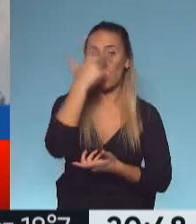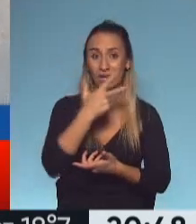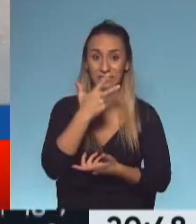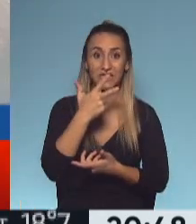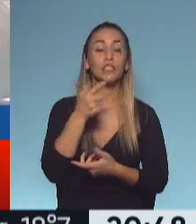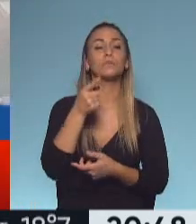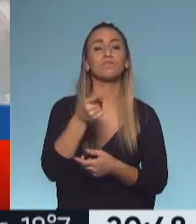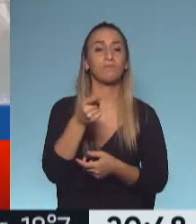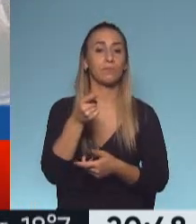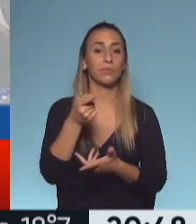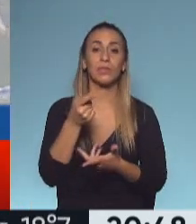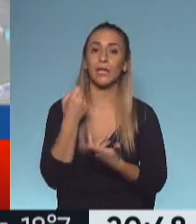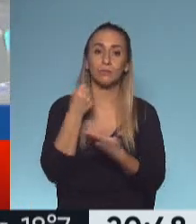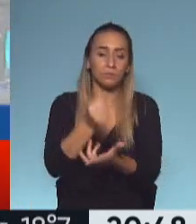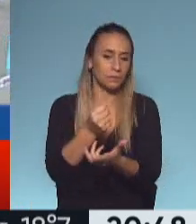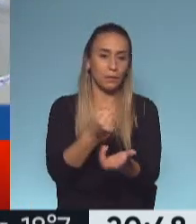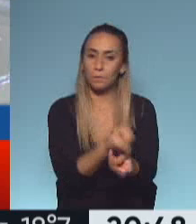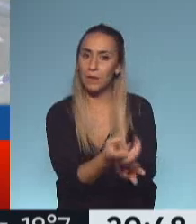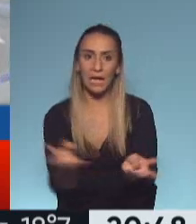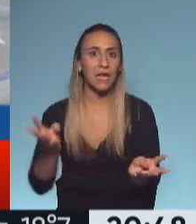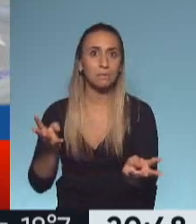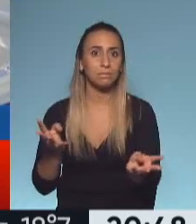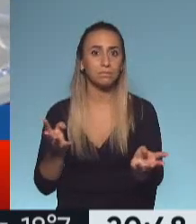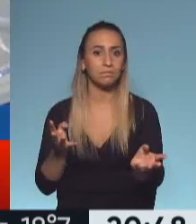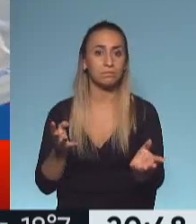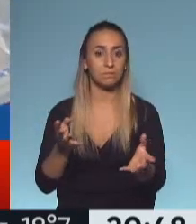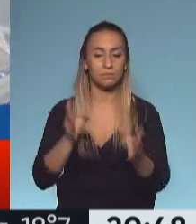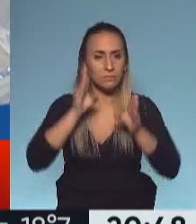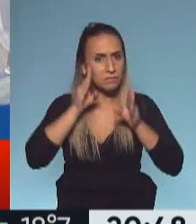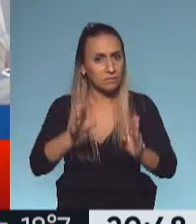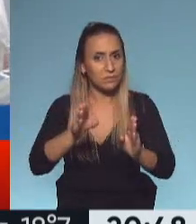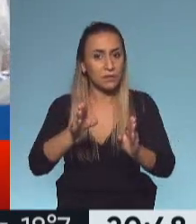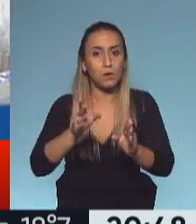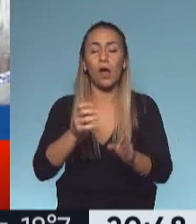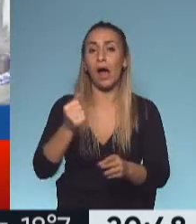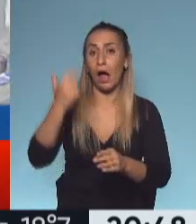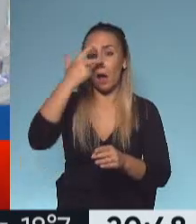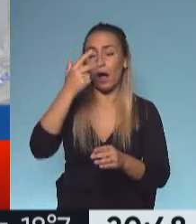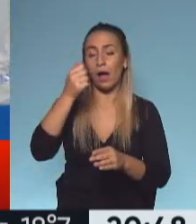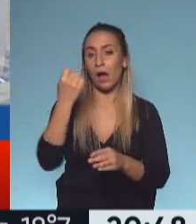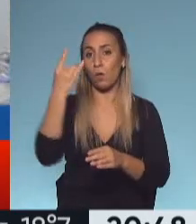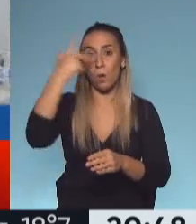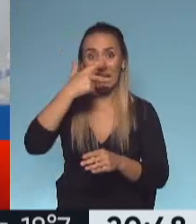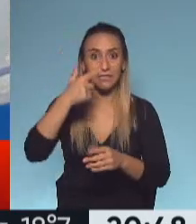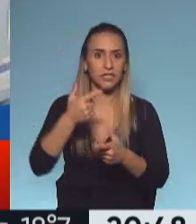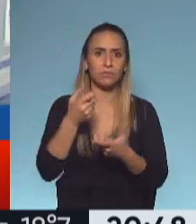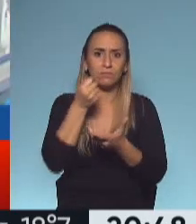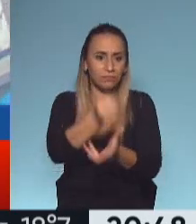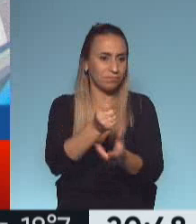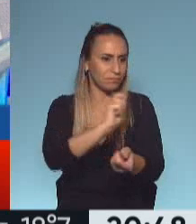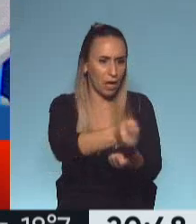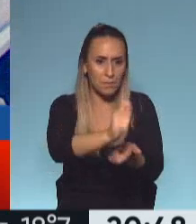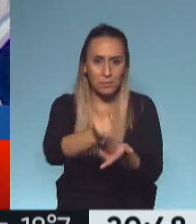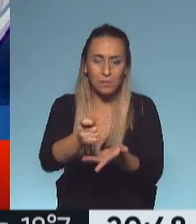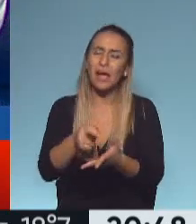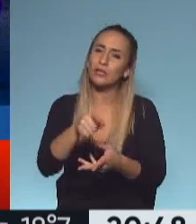del universo justamente tocado, alcanzado por la Asignación Universal por Hijo. Bueno, este es un trabajo muy importante que se hizo durante el año